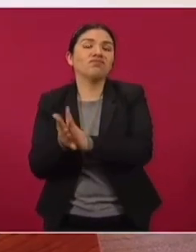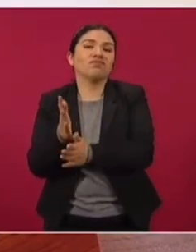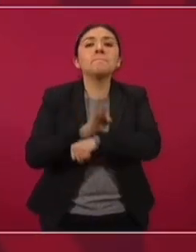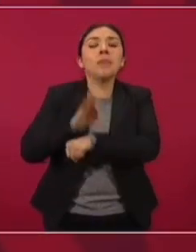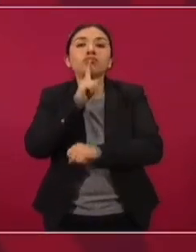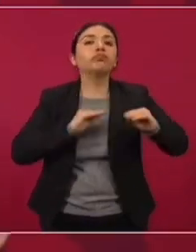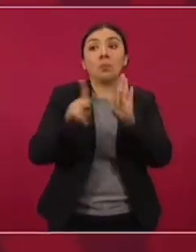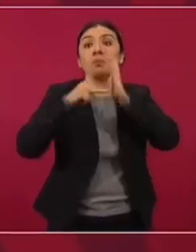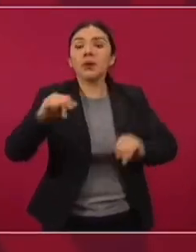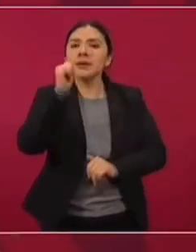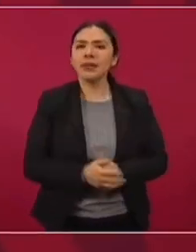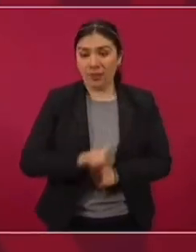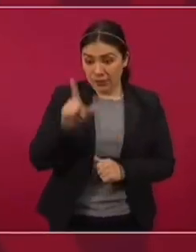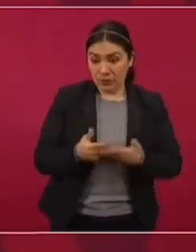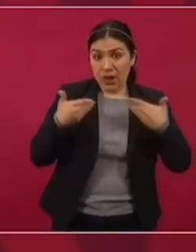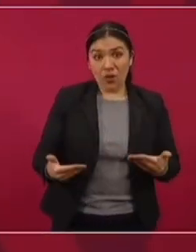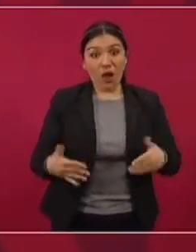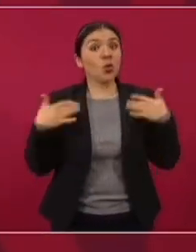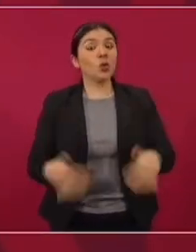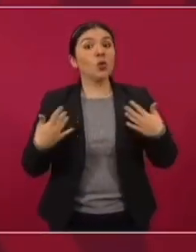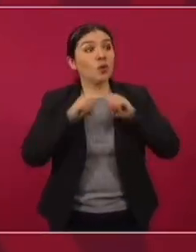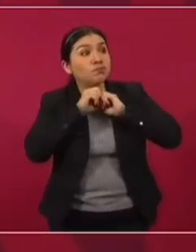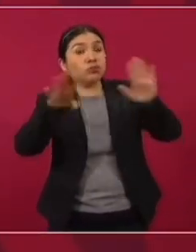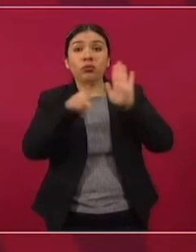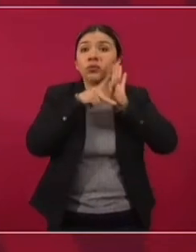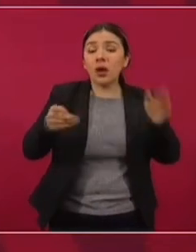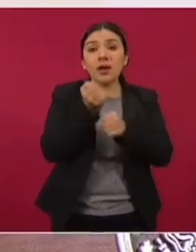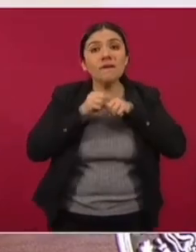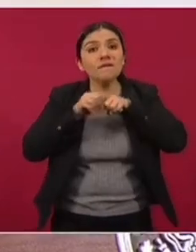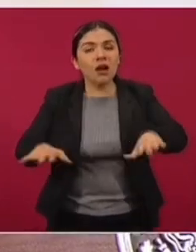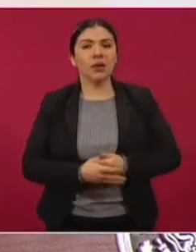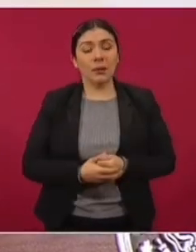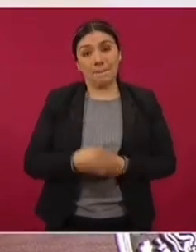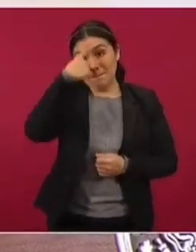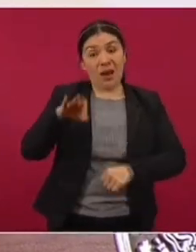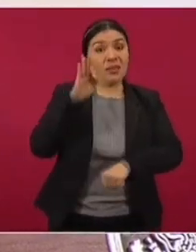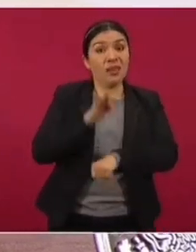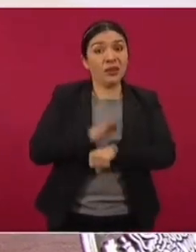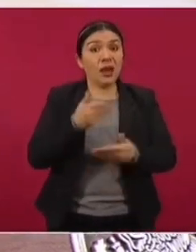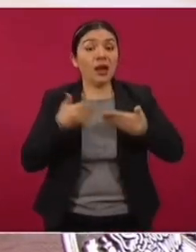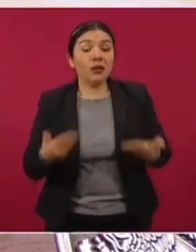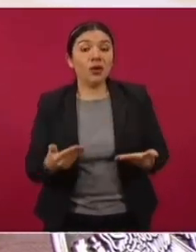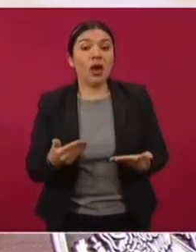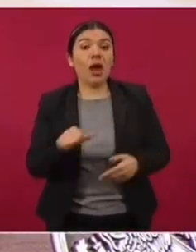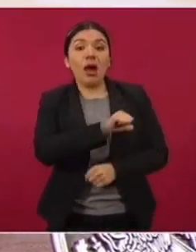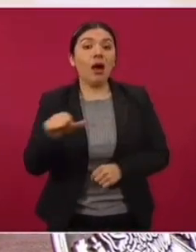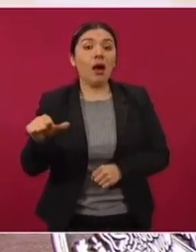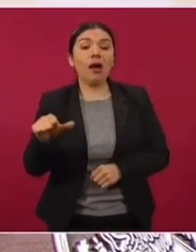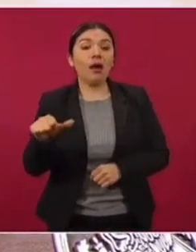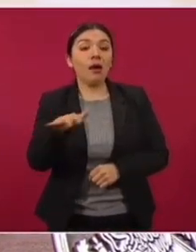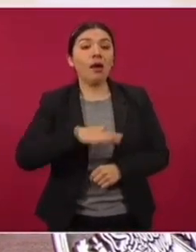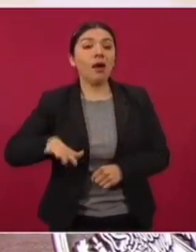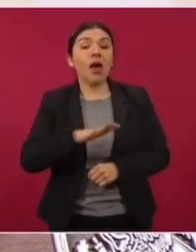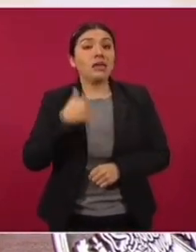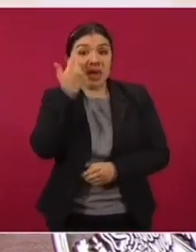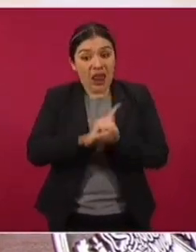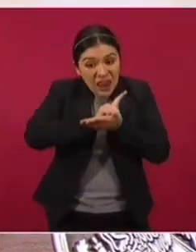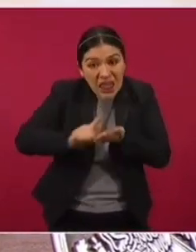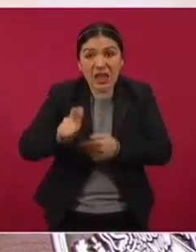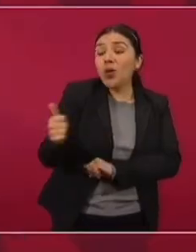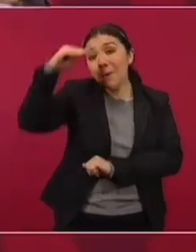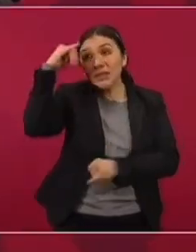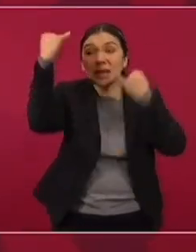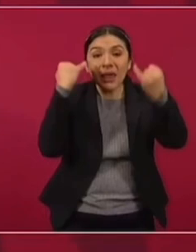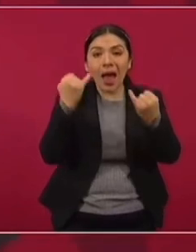del poder. Se convierten en defensores de la transparencia, la